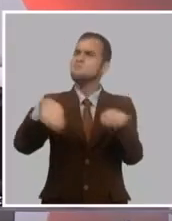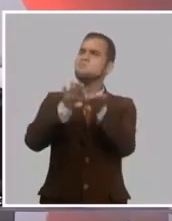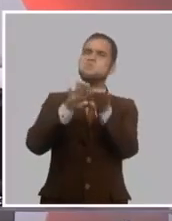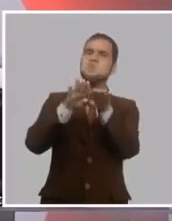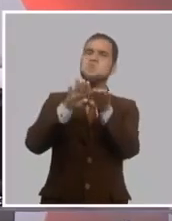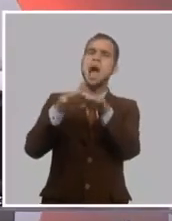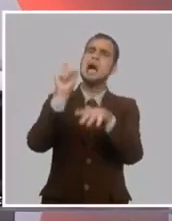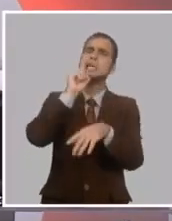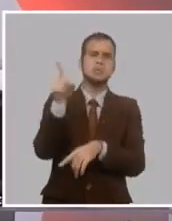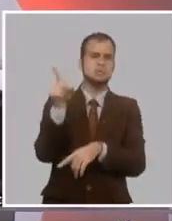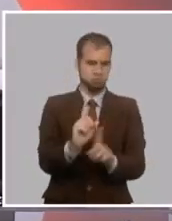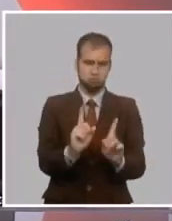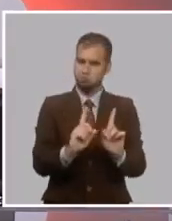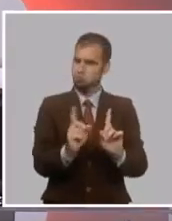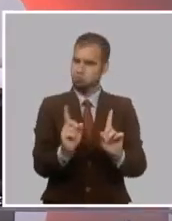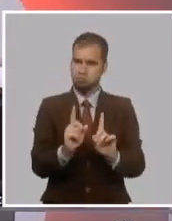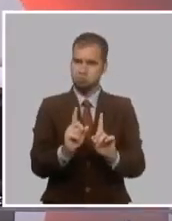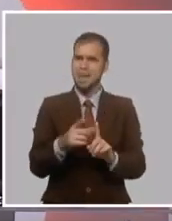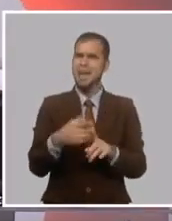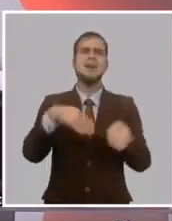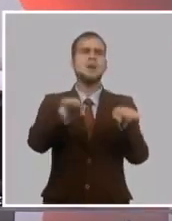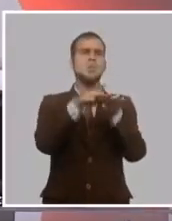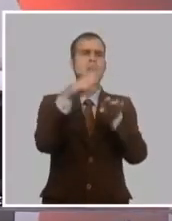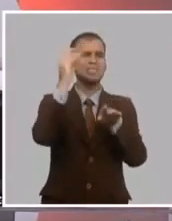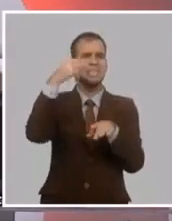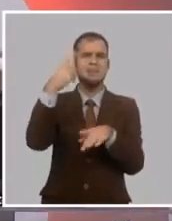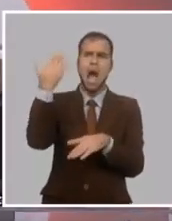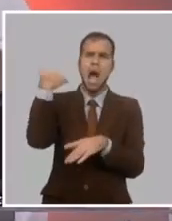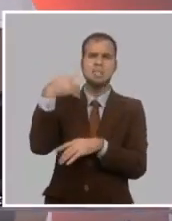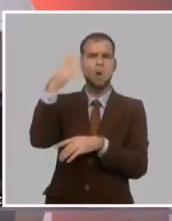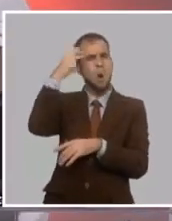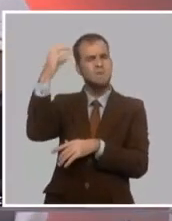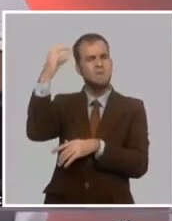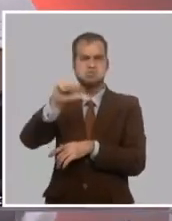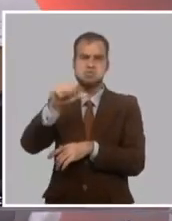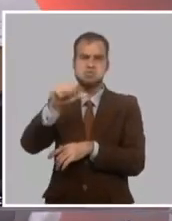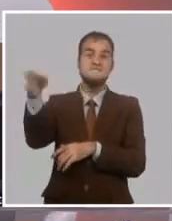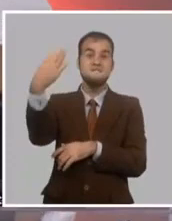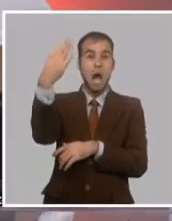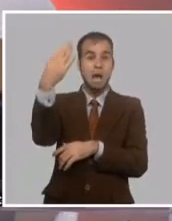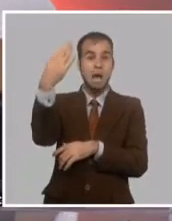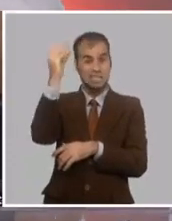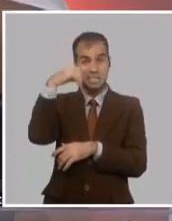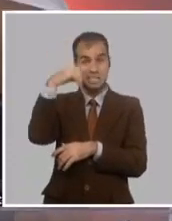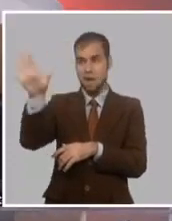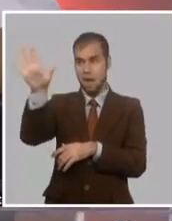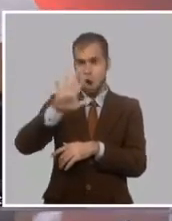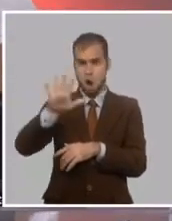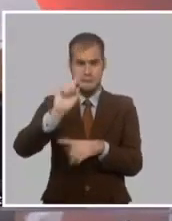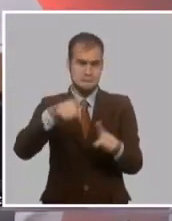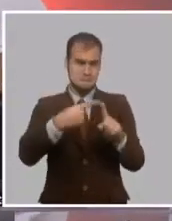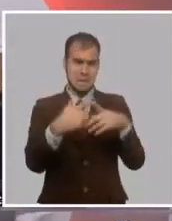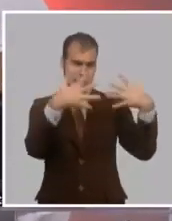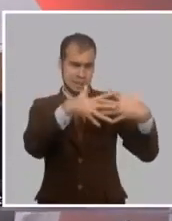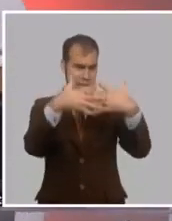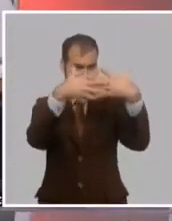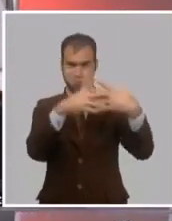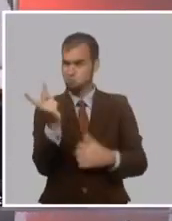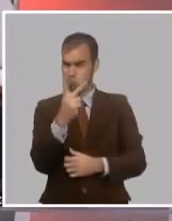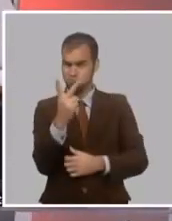ni siquiera como la propia República Francesa de la época, sobre las cuales estas dos, la europea y la de Estados Unidos,